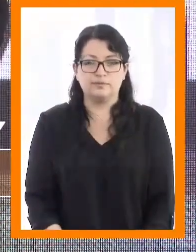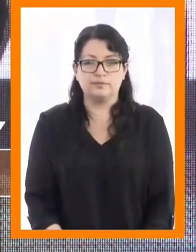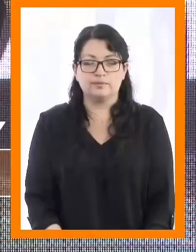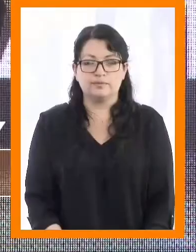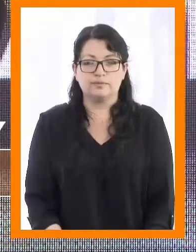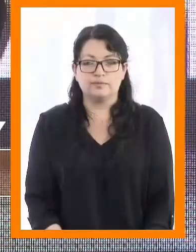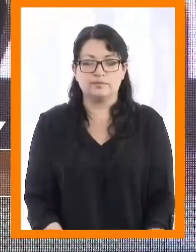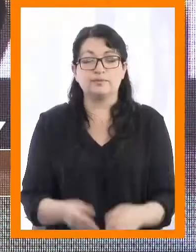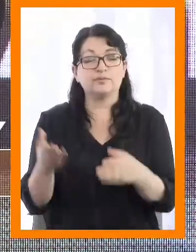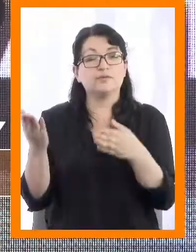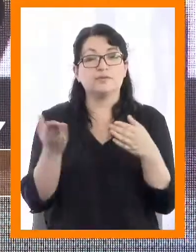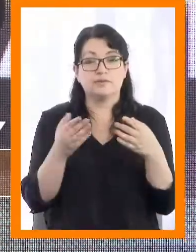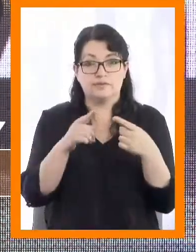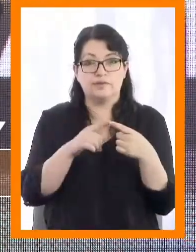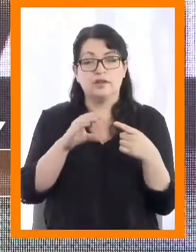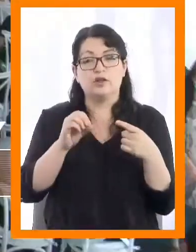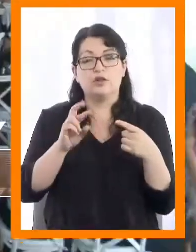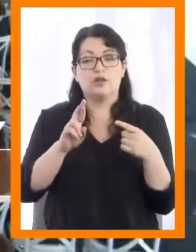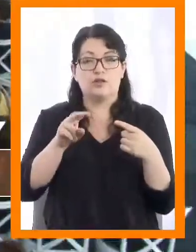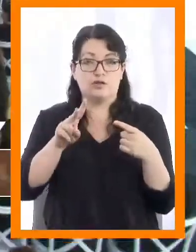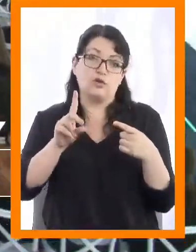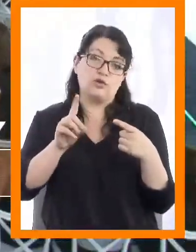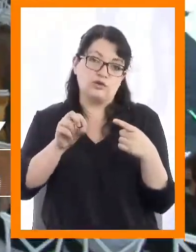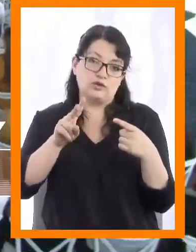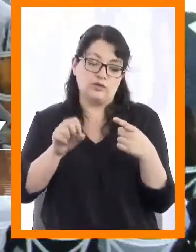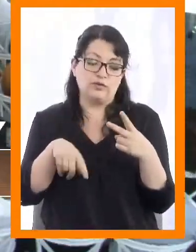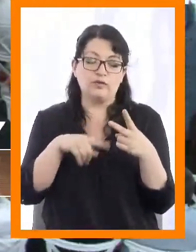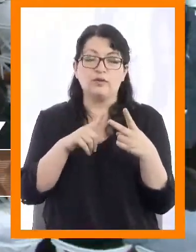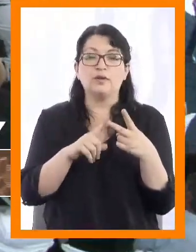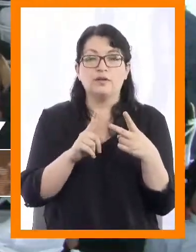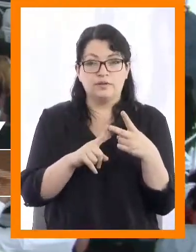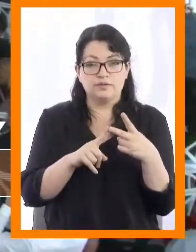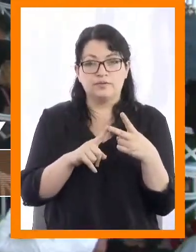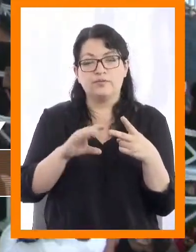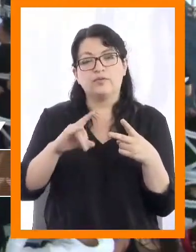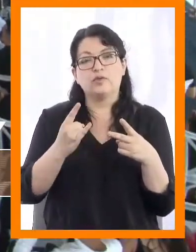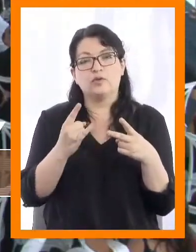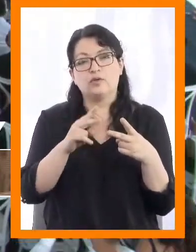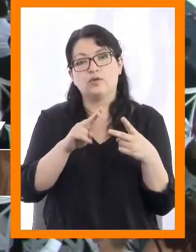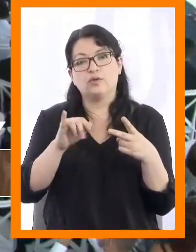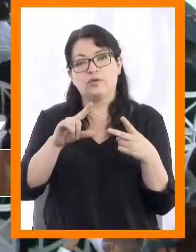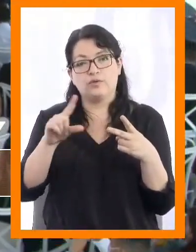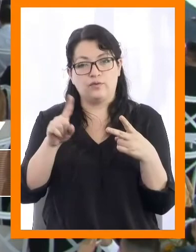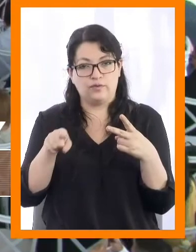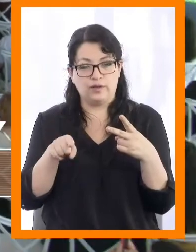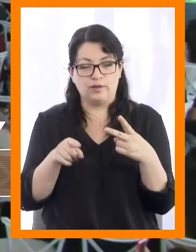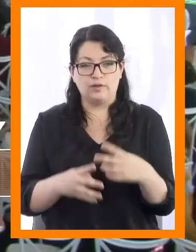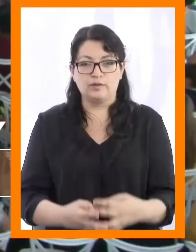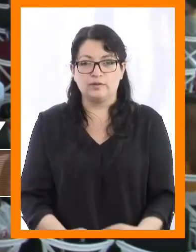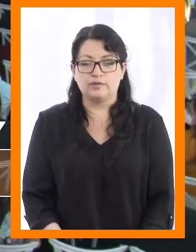Scarlett Valentina Córdoba Osa, Constanza Alejandra Cubillos Ortiz.